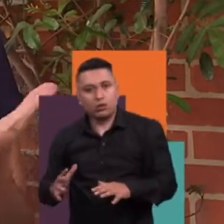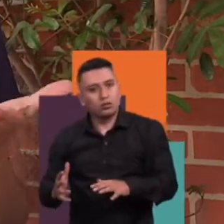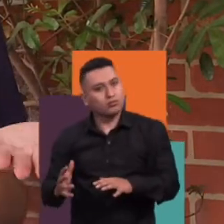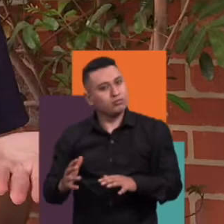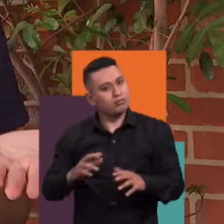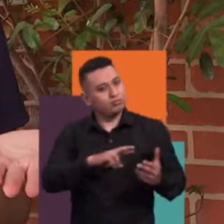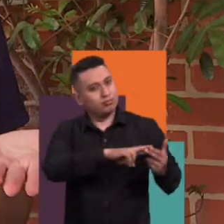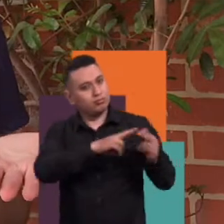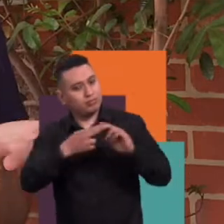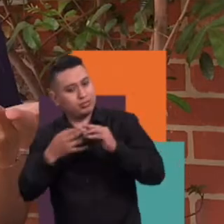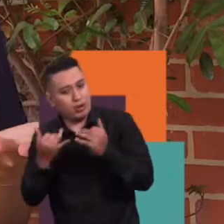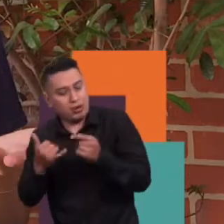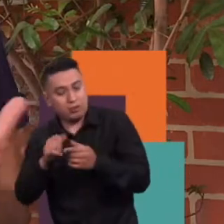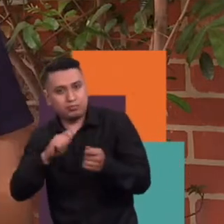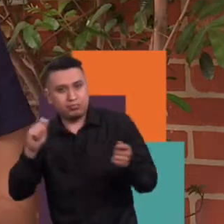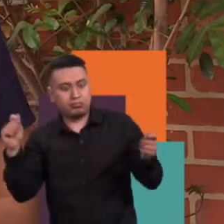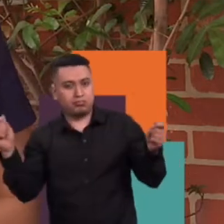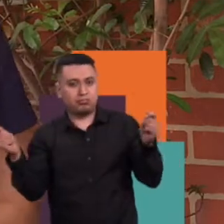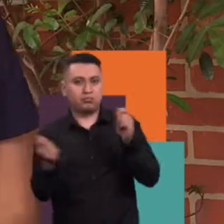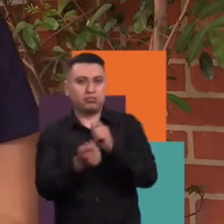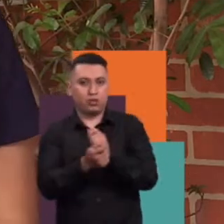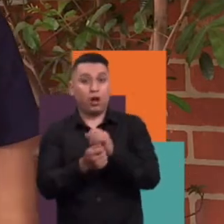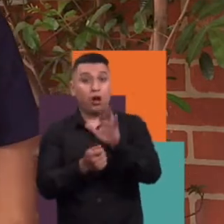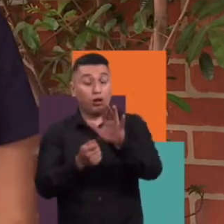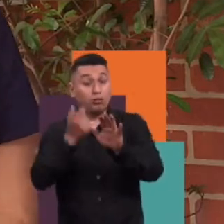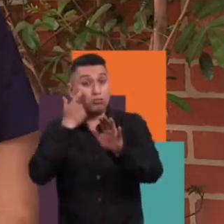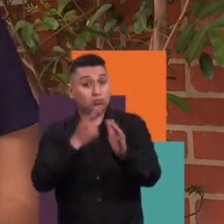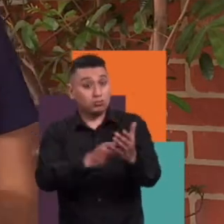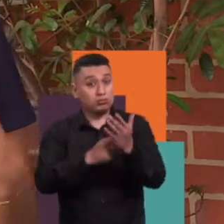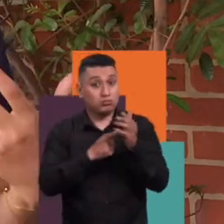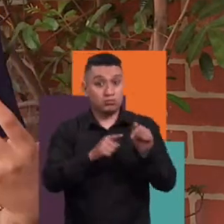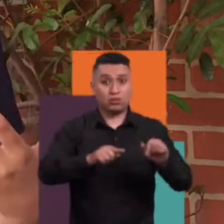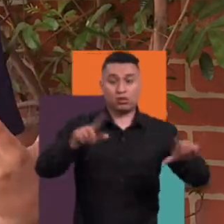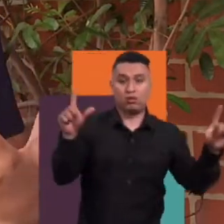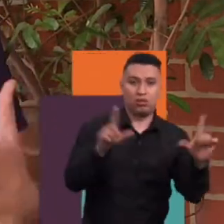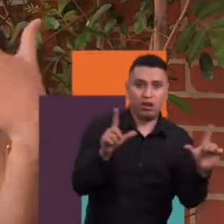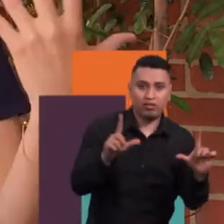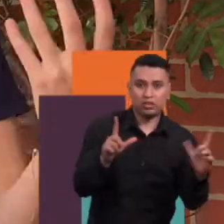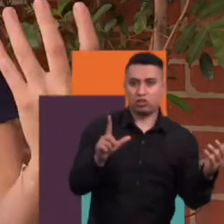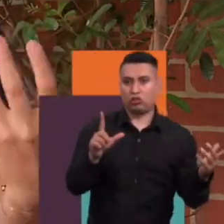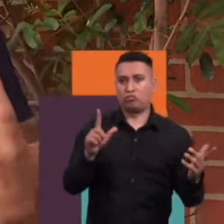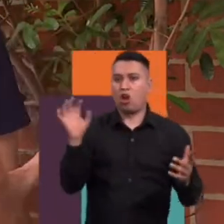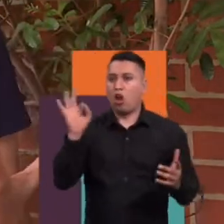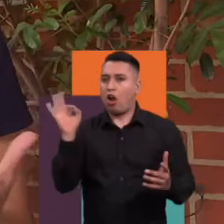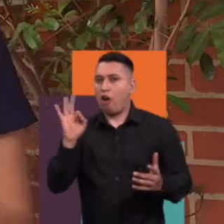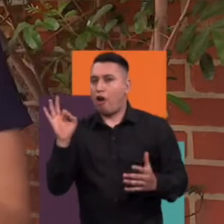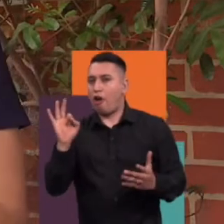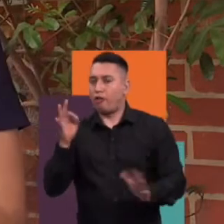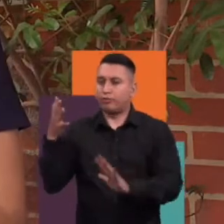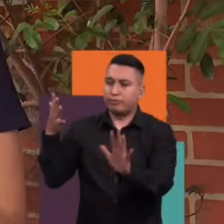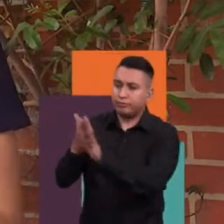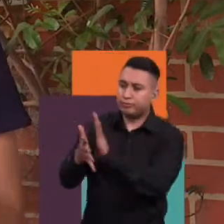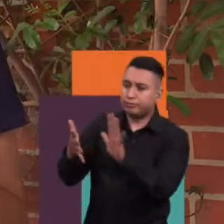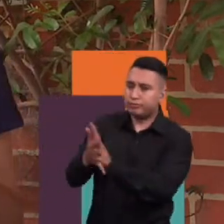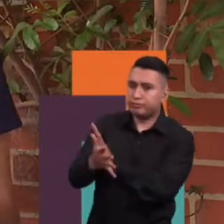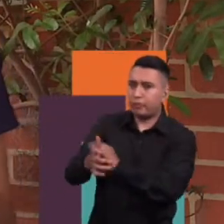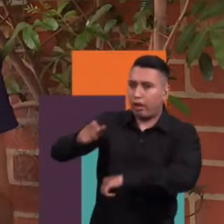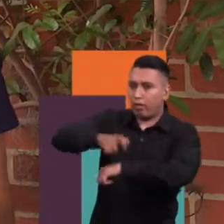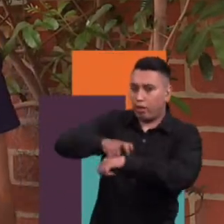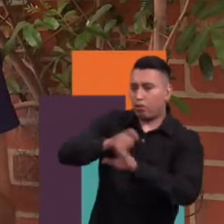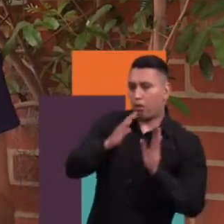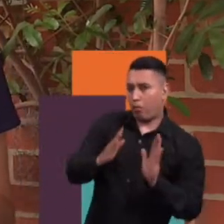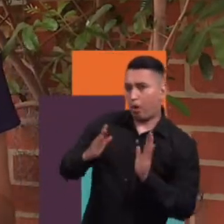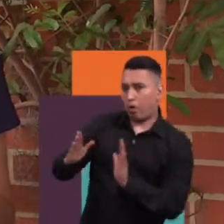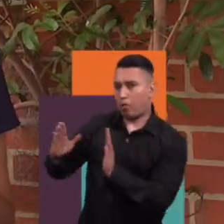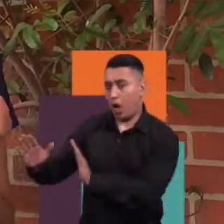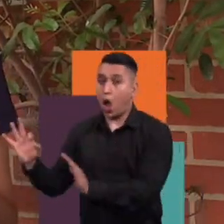que en los medios de comunicación no viéramos un reflejo de todo esto. En la televisión, crónicas, realities y documentales han dado